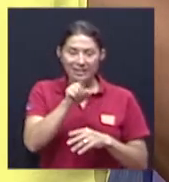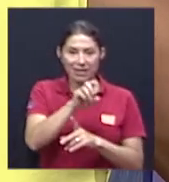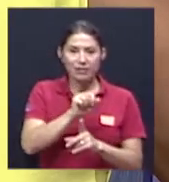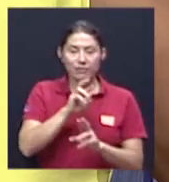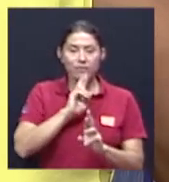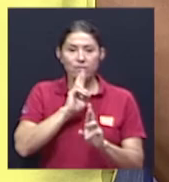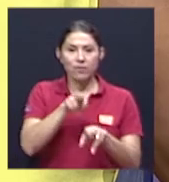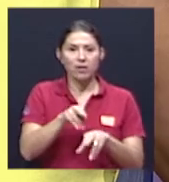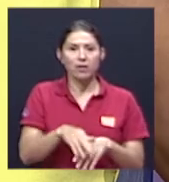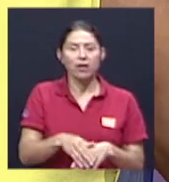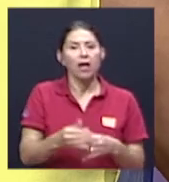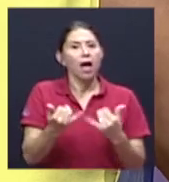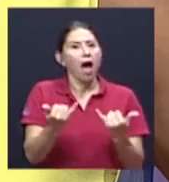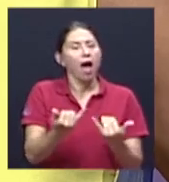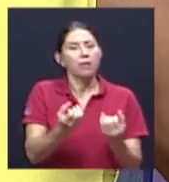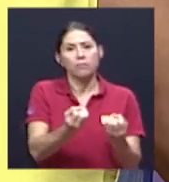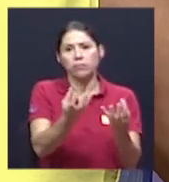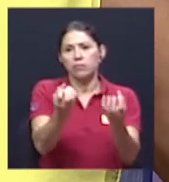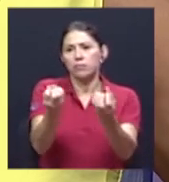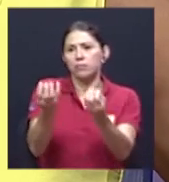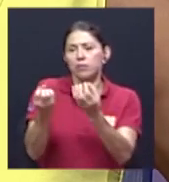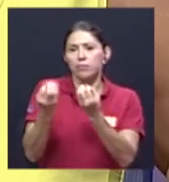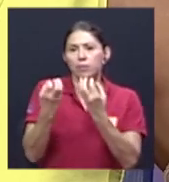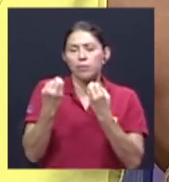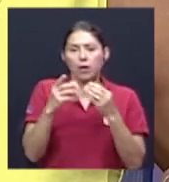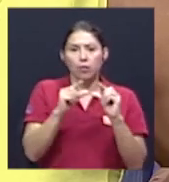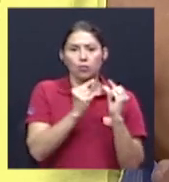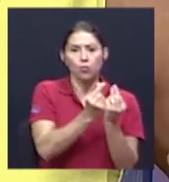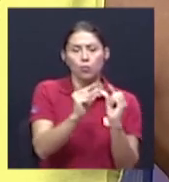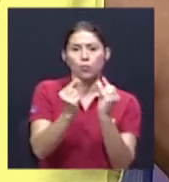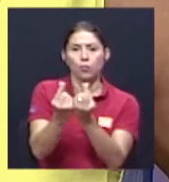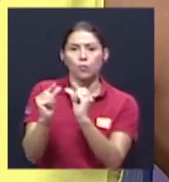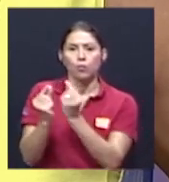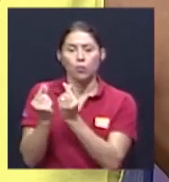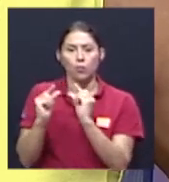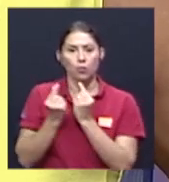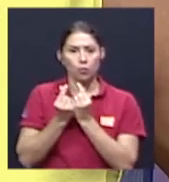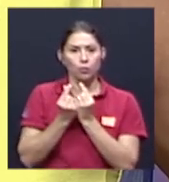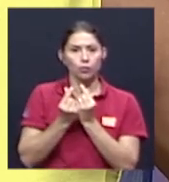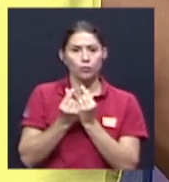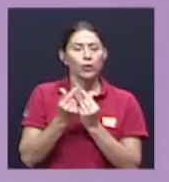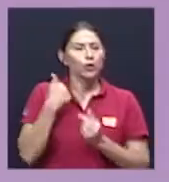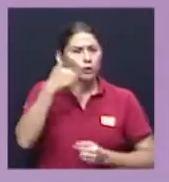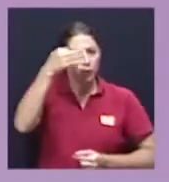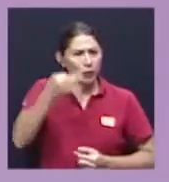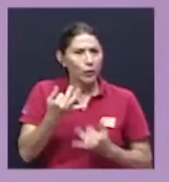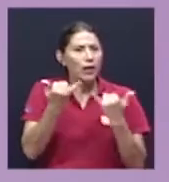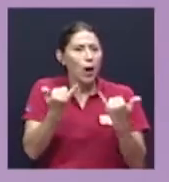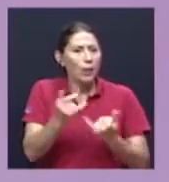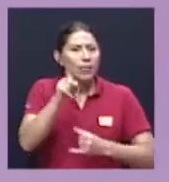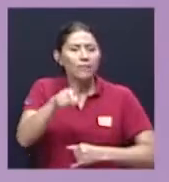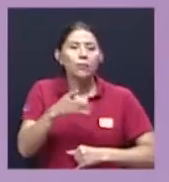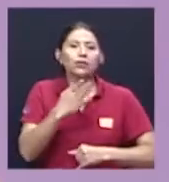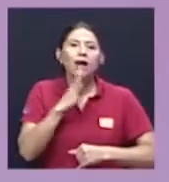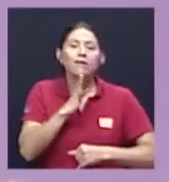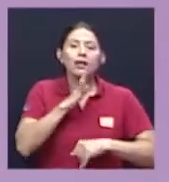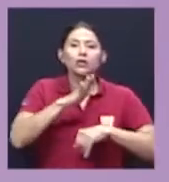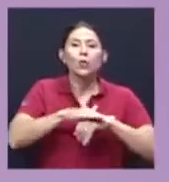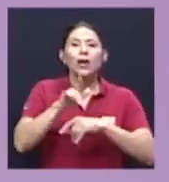de la pluralidad y por lo tanto con lo que finalizábamos hoy día yo creo que lo que tenemos que hablar es de las religiones de las